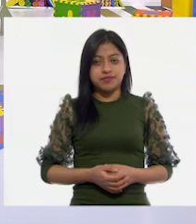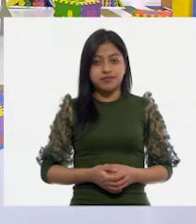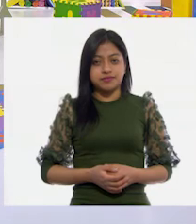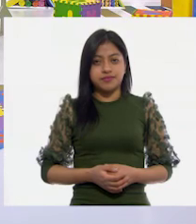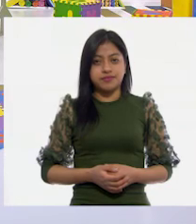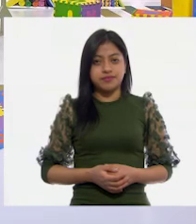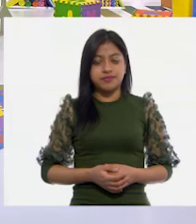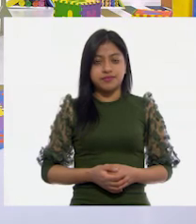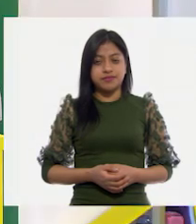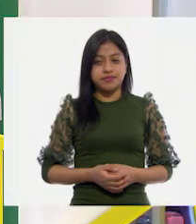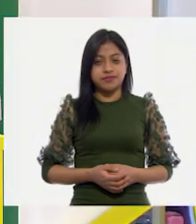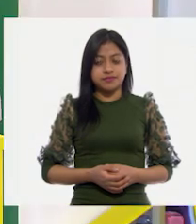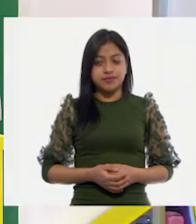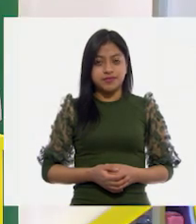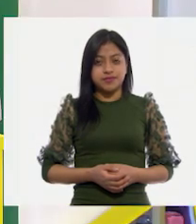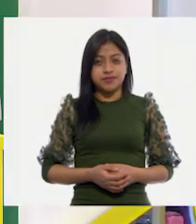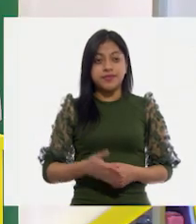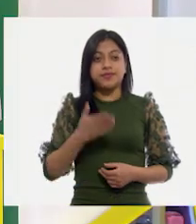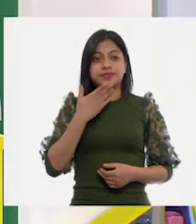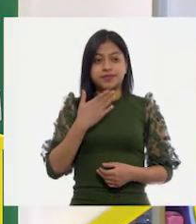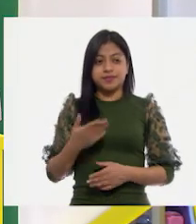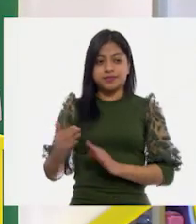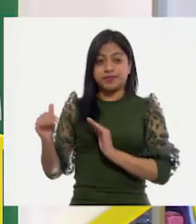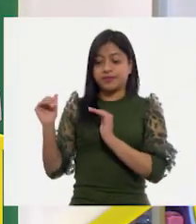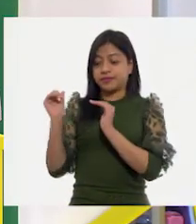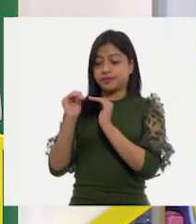Nuestro líquido tiene que llegar a esta marca, ¿recuerdan?